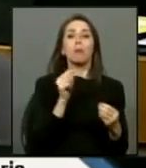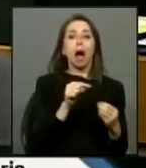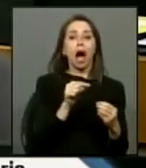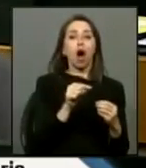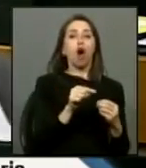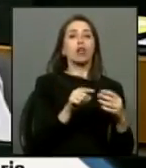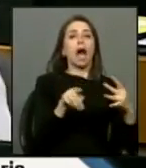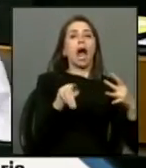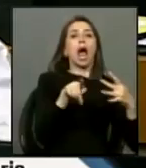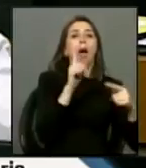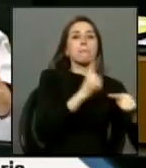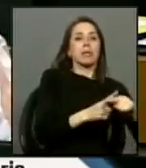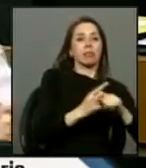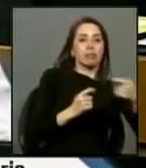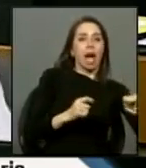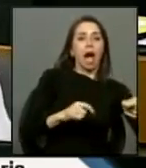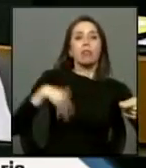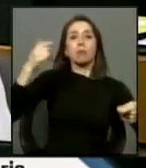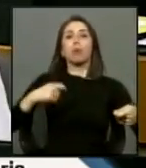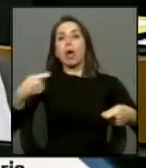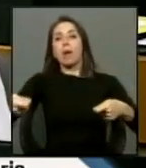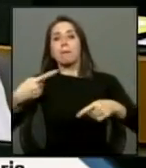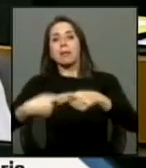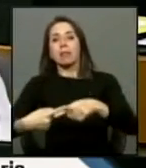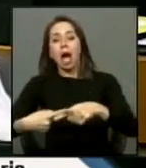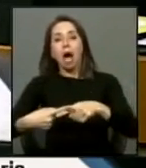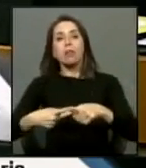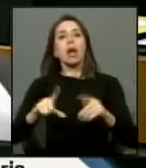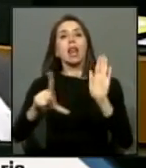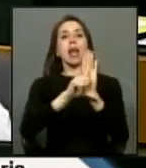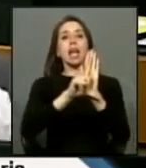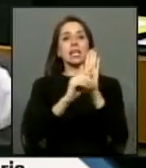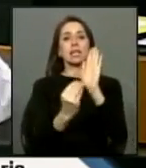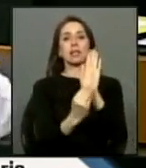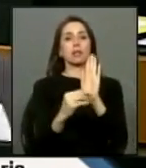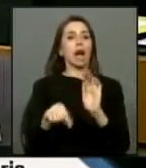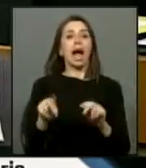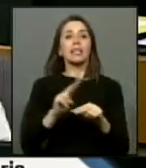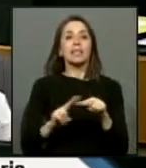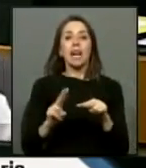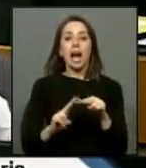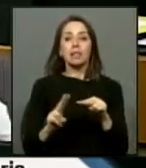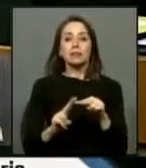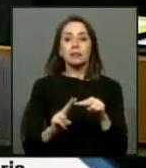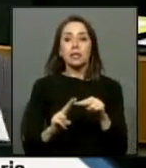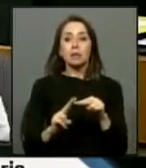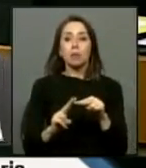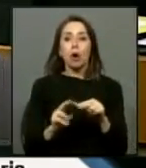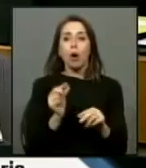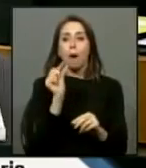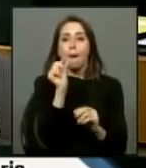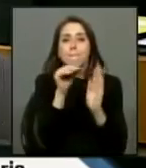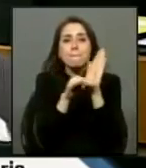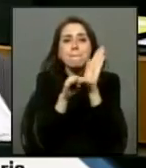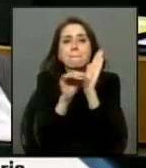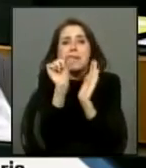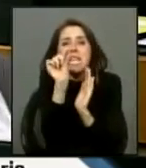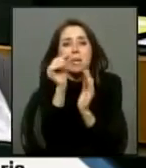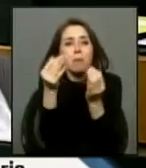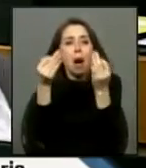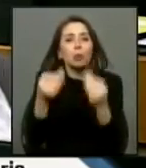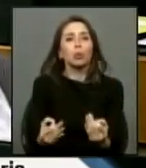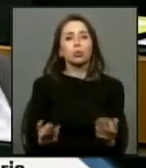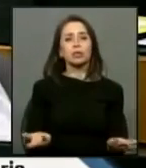y después a mitad mañana que por qué lo hacemos por ley acá estamos haciendo un mínimo acto de justicia